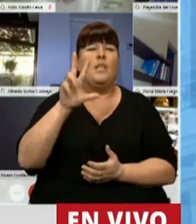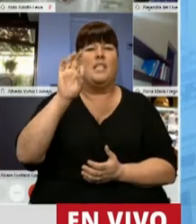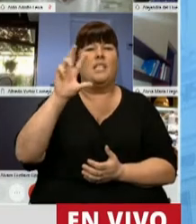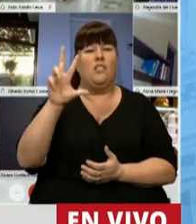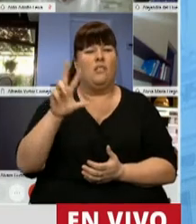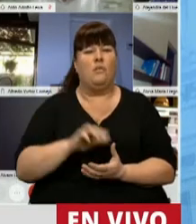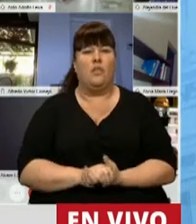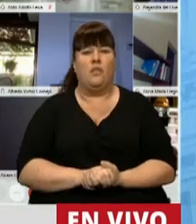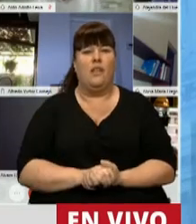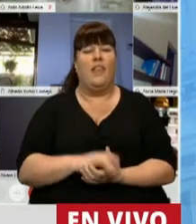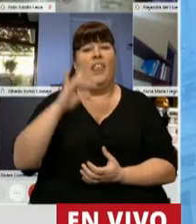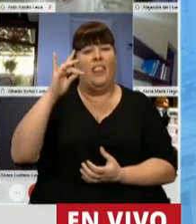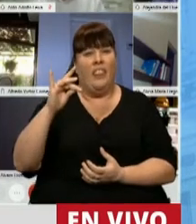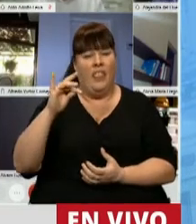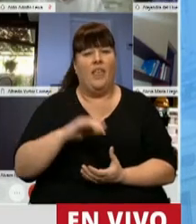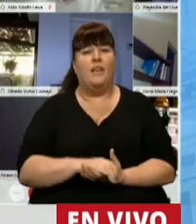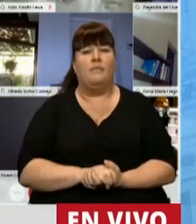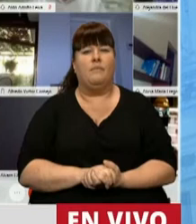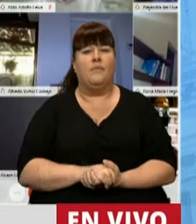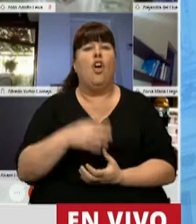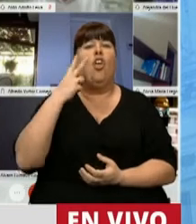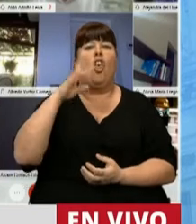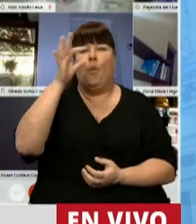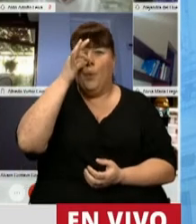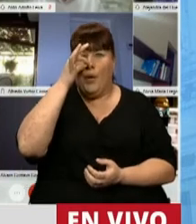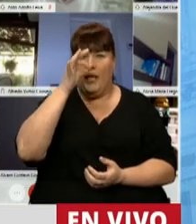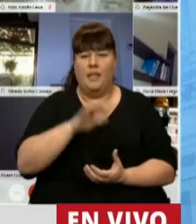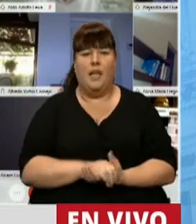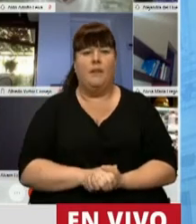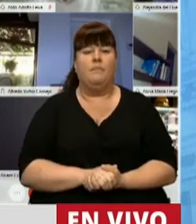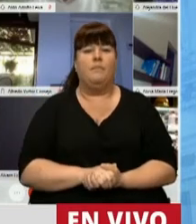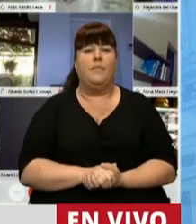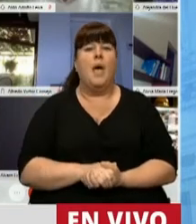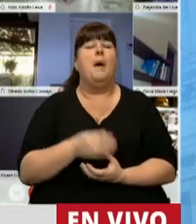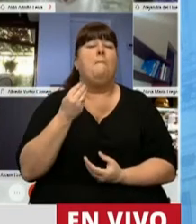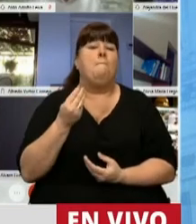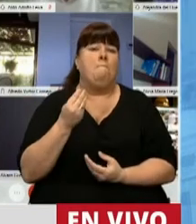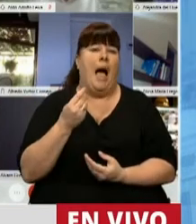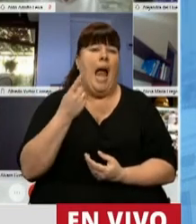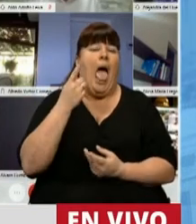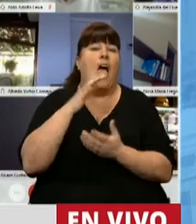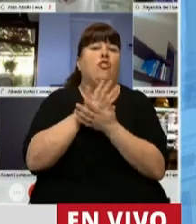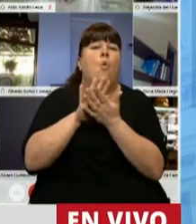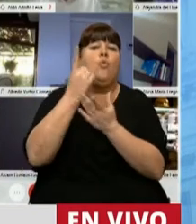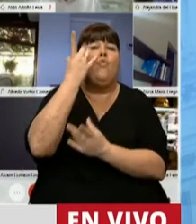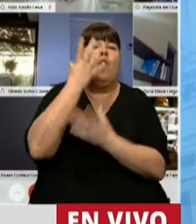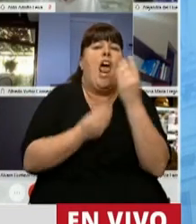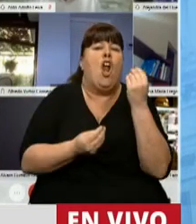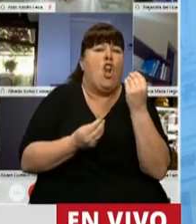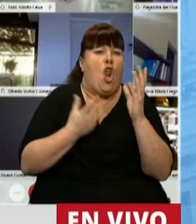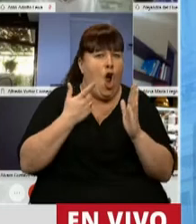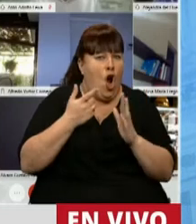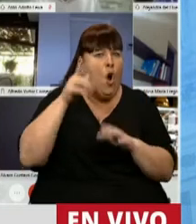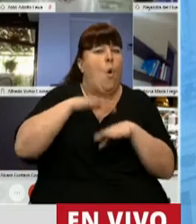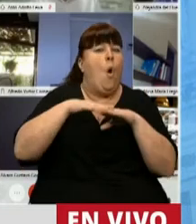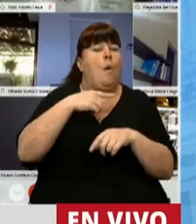5303 de 2020, es para salvar un error que está